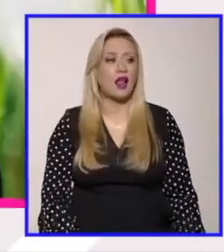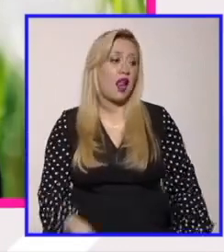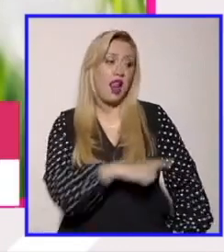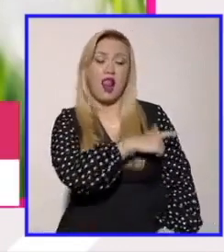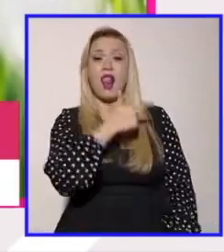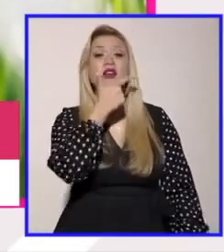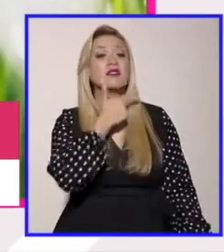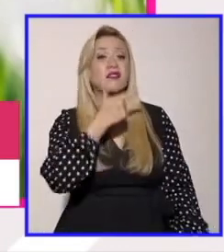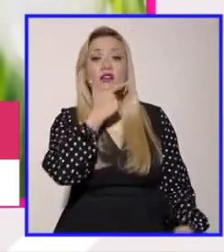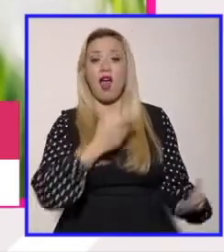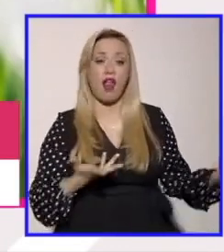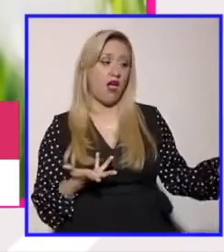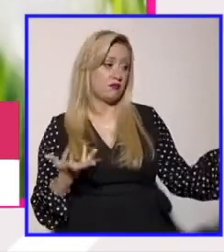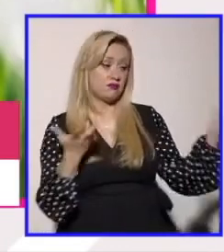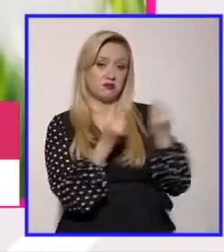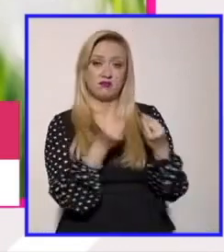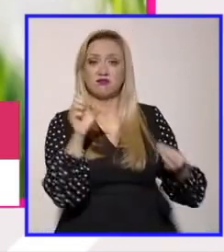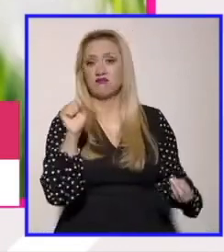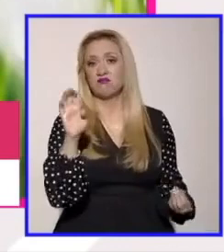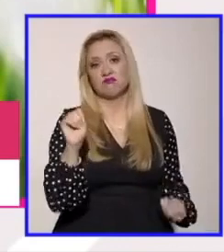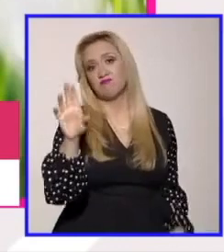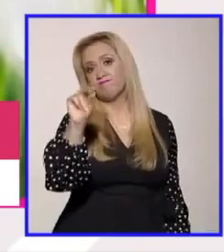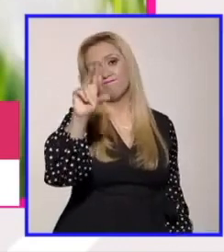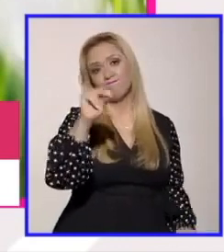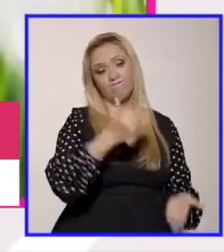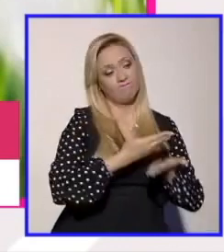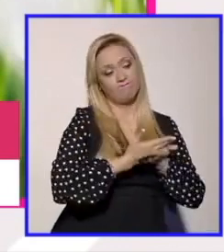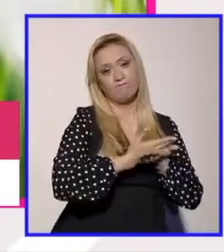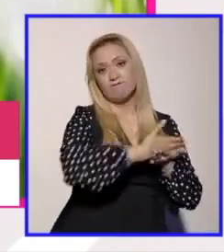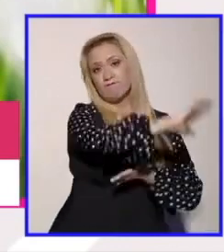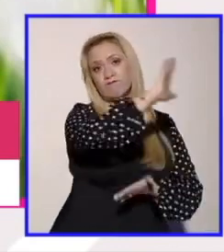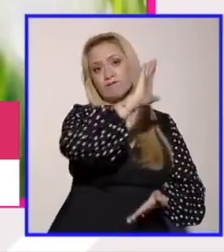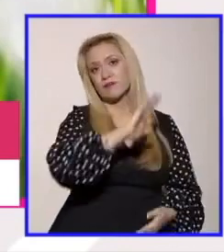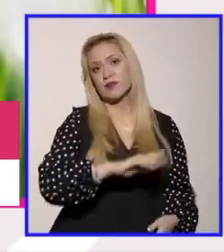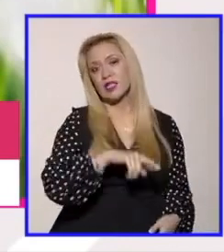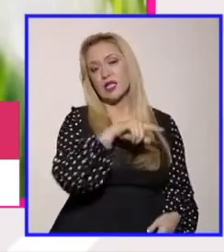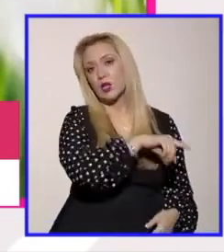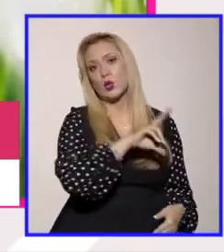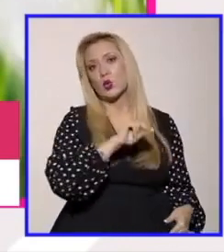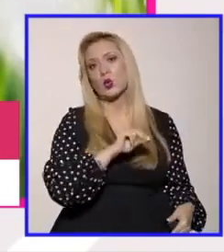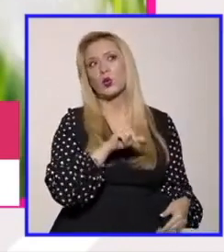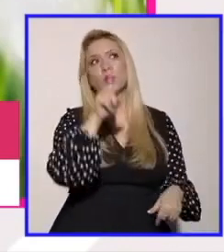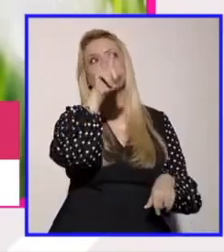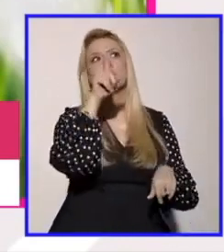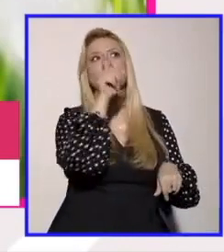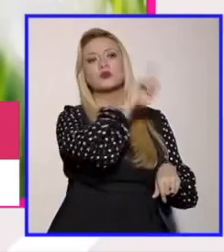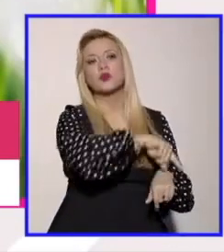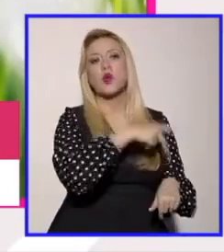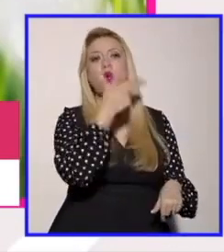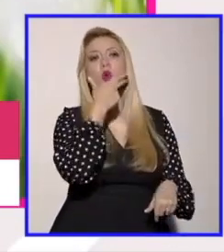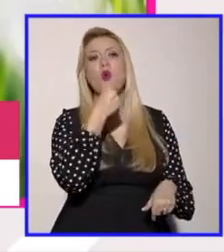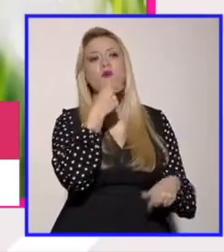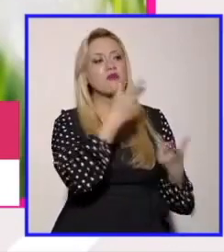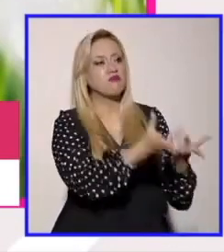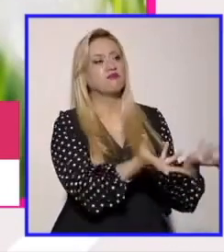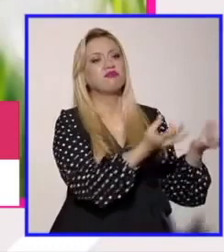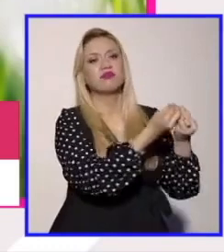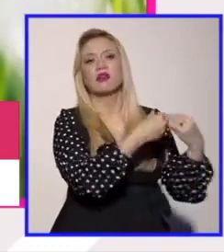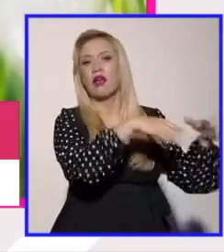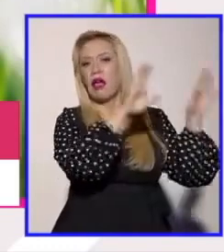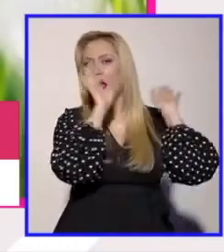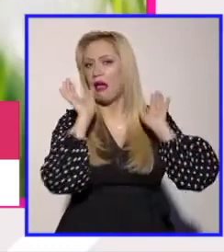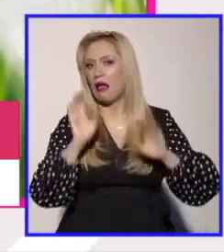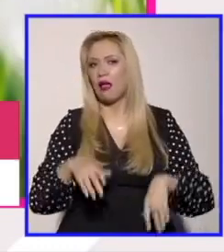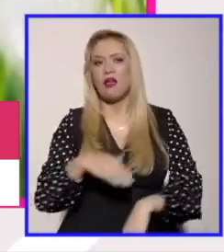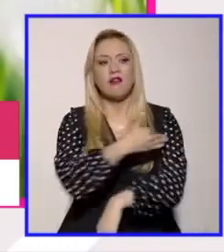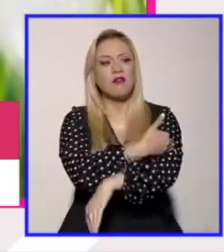no pertenecen al feminismo porque no viven el patriarcado porque no son parte de las estructuras patriarcales en la familia y por